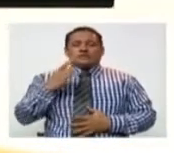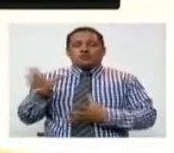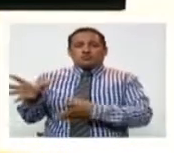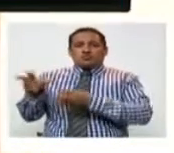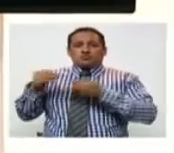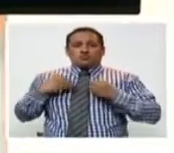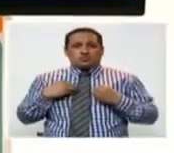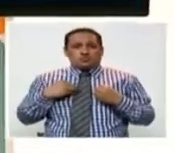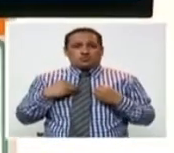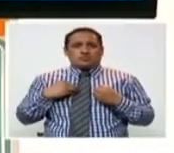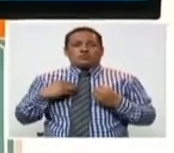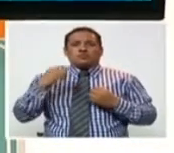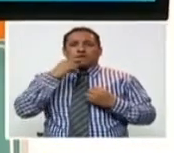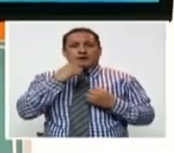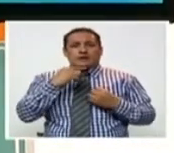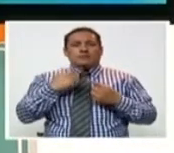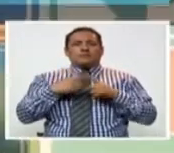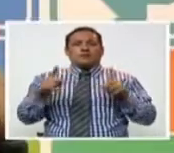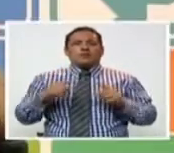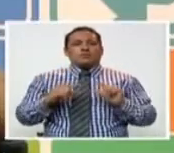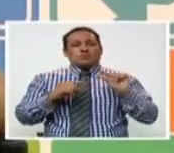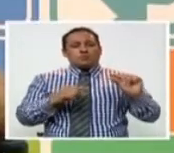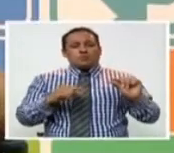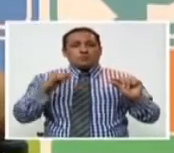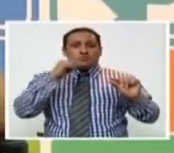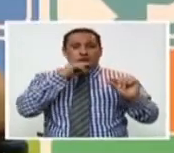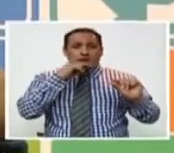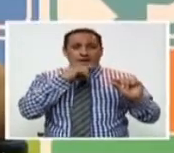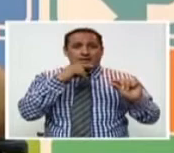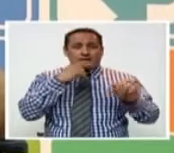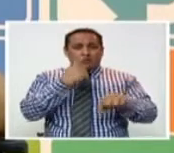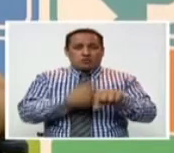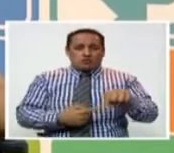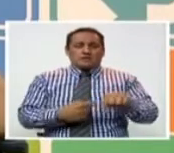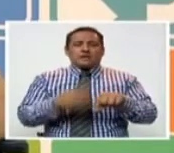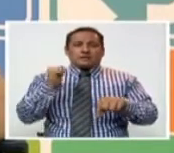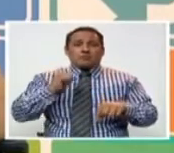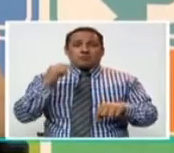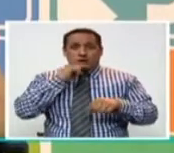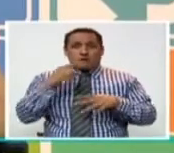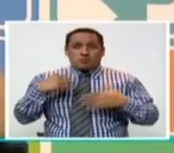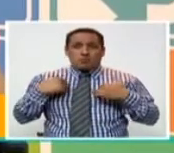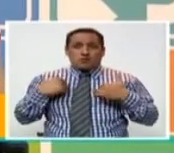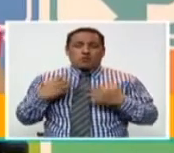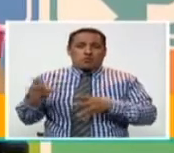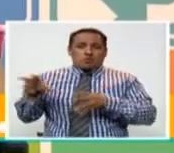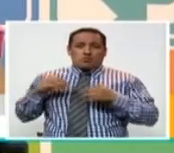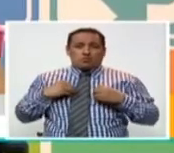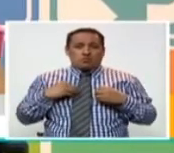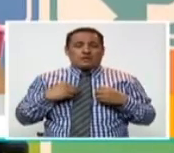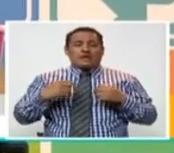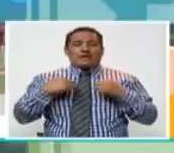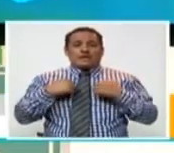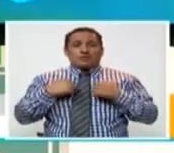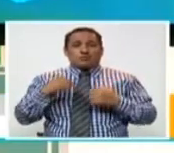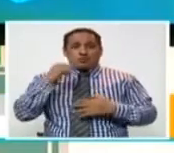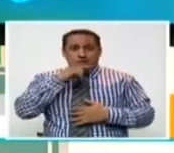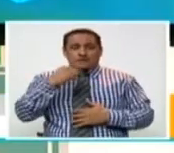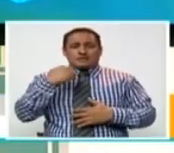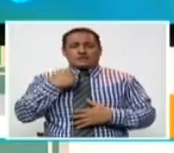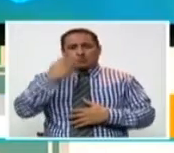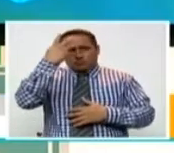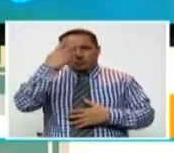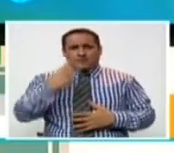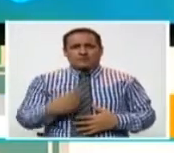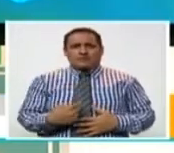portadoras. O sea, la mujer es portadora, pero hay pocos casos de mujeres. Correcto. Las mujeres portadoras generalmente